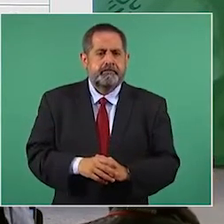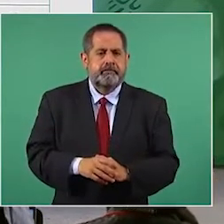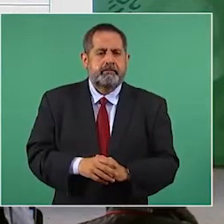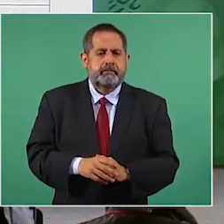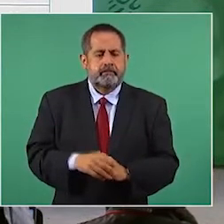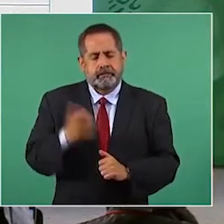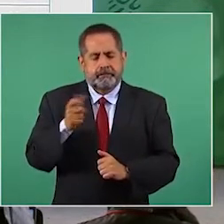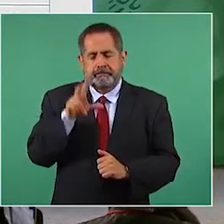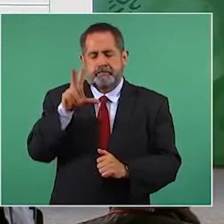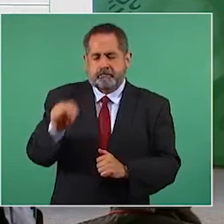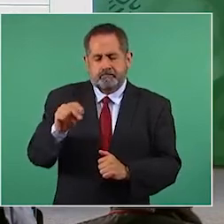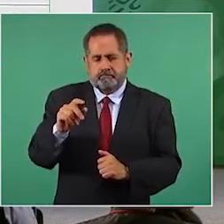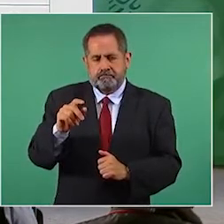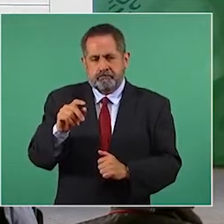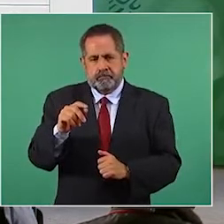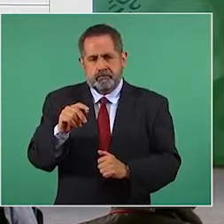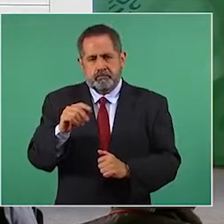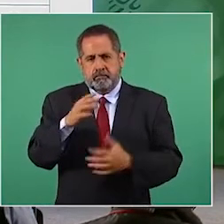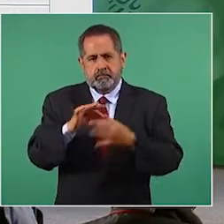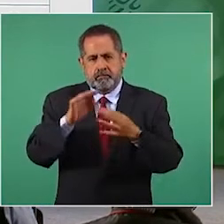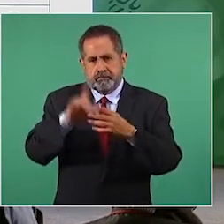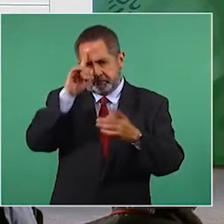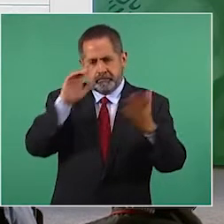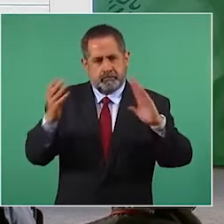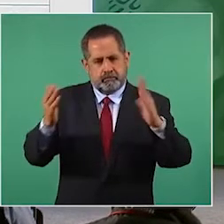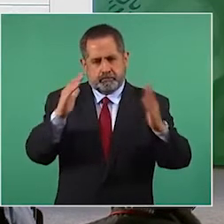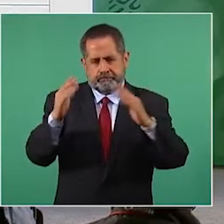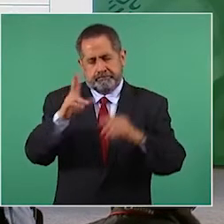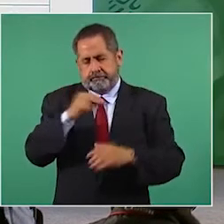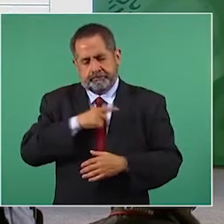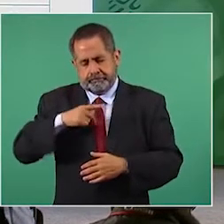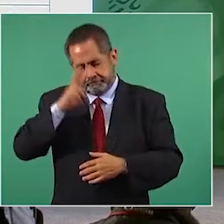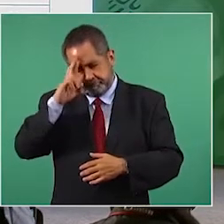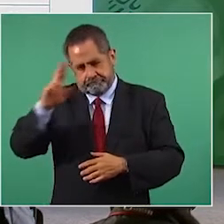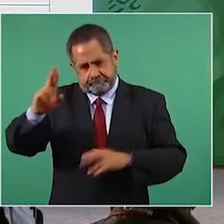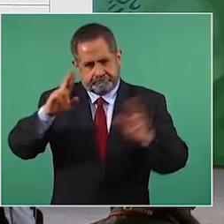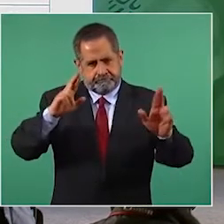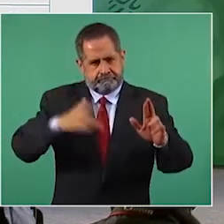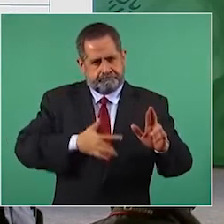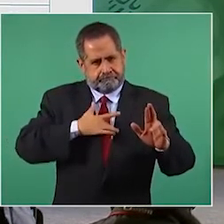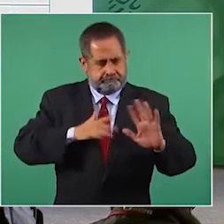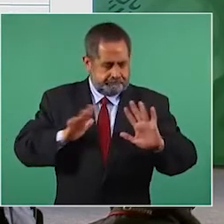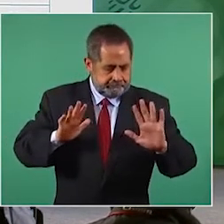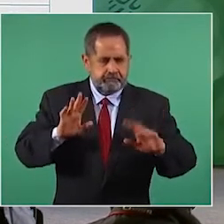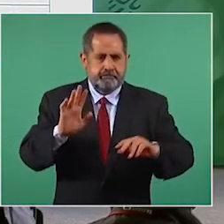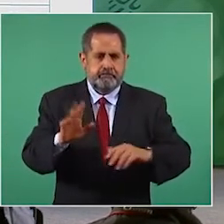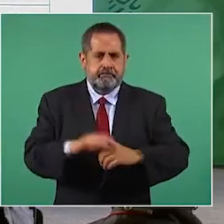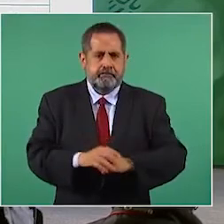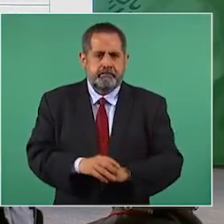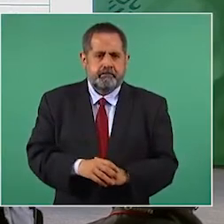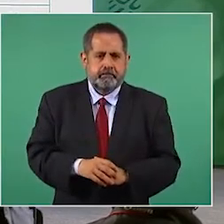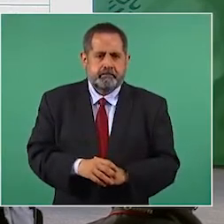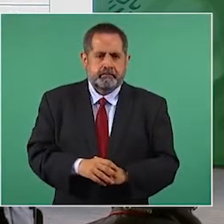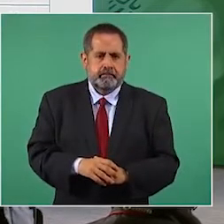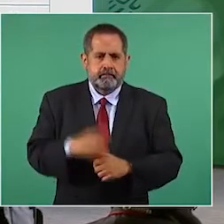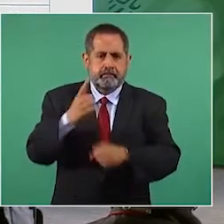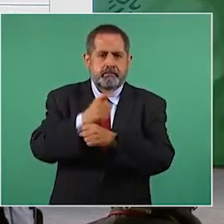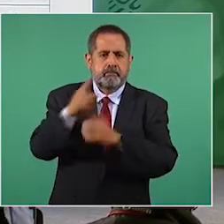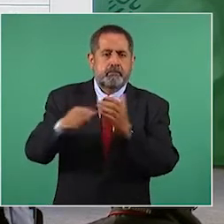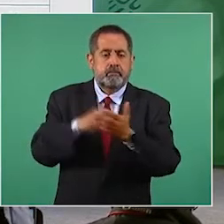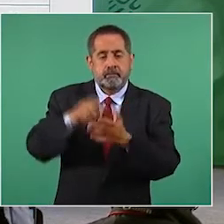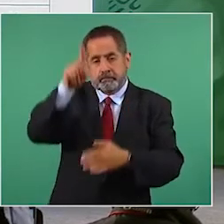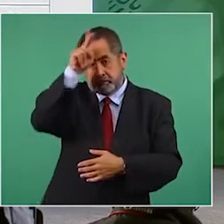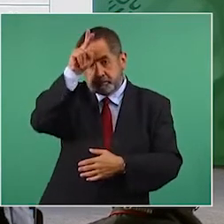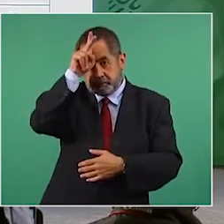no es recomendable la comparación por cuestiones humanitarias. En primer lugar es